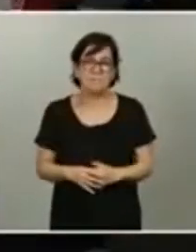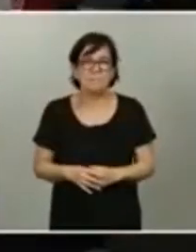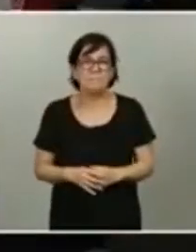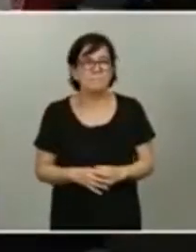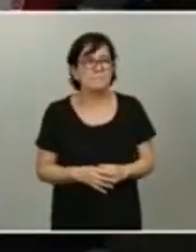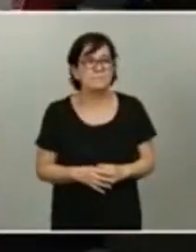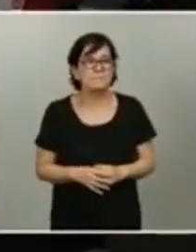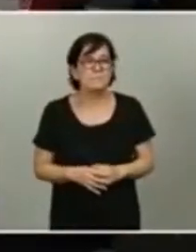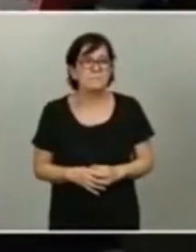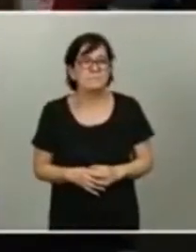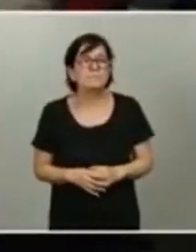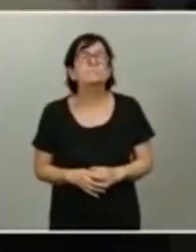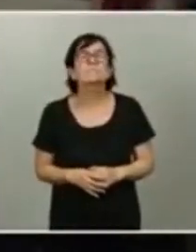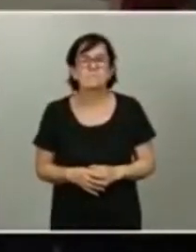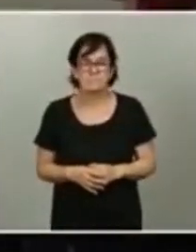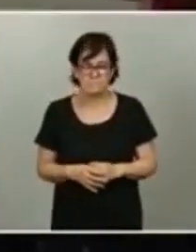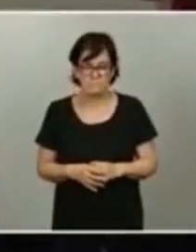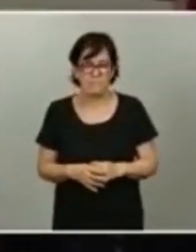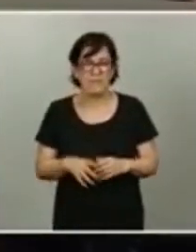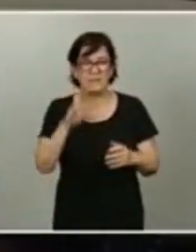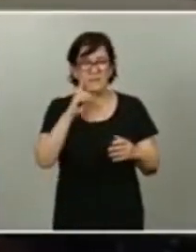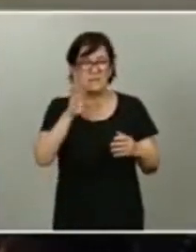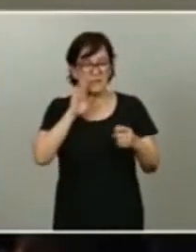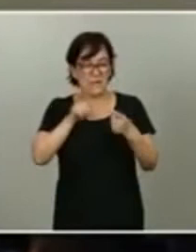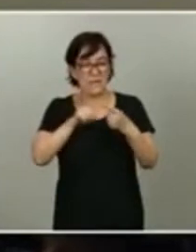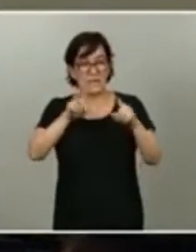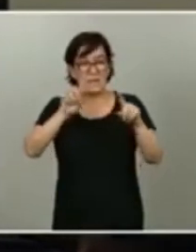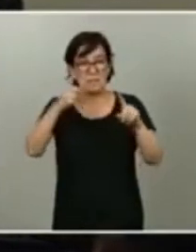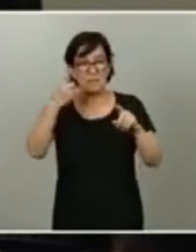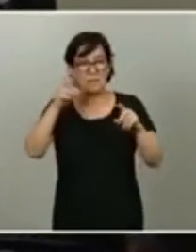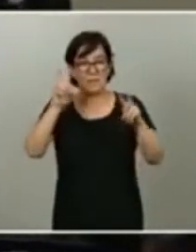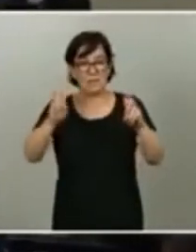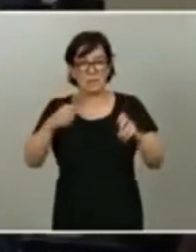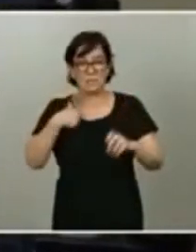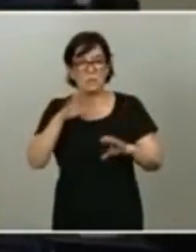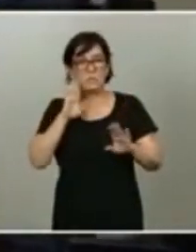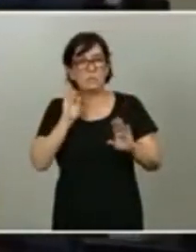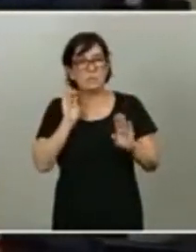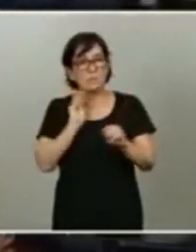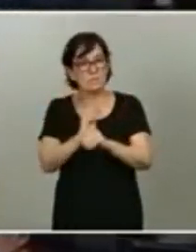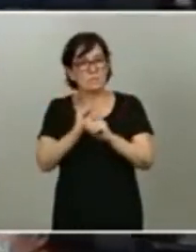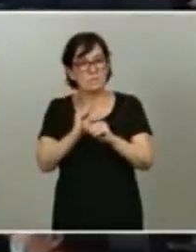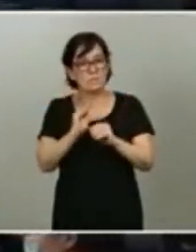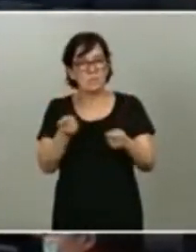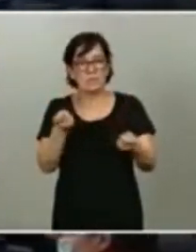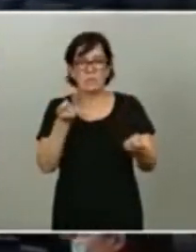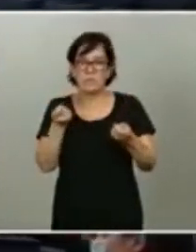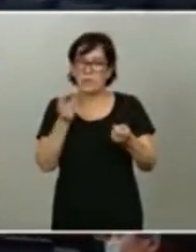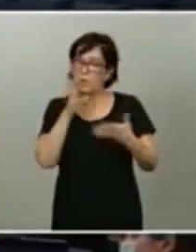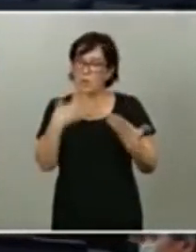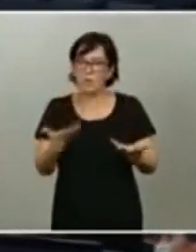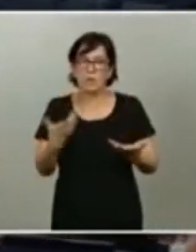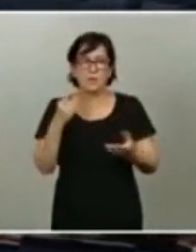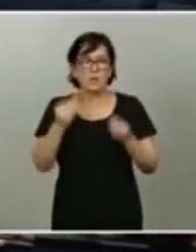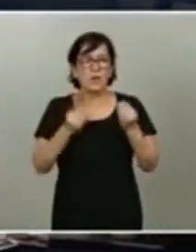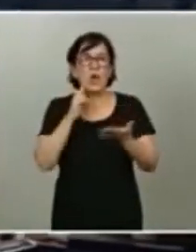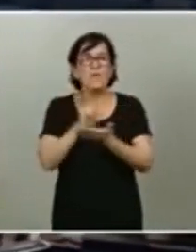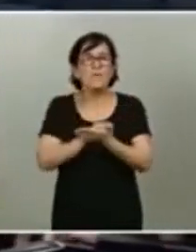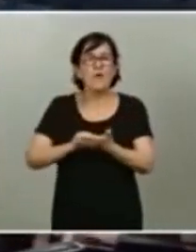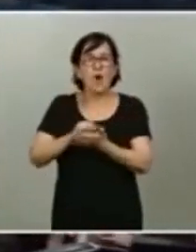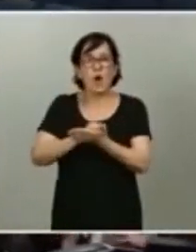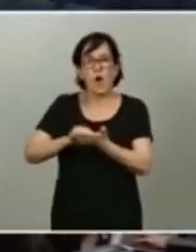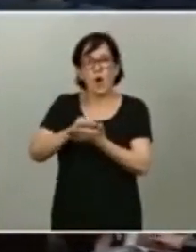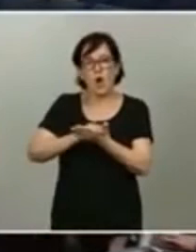Gracias. Pilar. En relación con la primera cuestión yo quiero ser bastante cauta y bastante prudente. En este momento lo que hay son borradores de trabajo